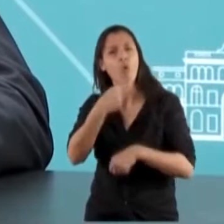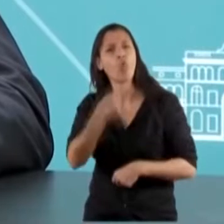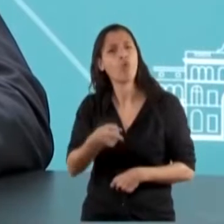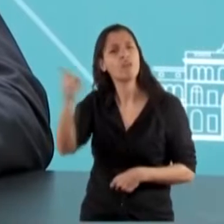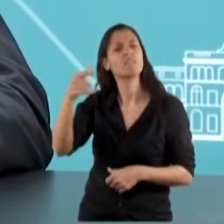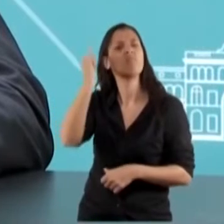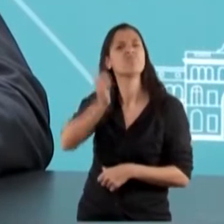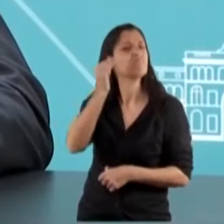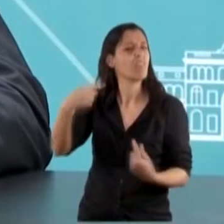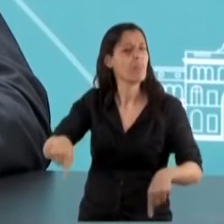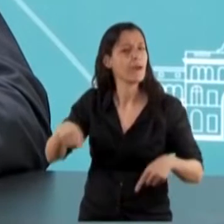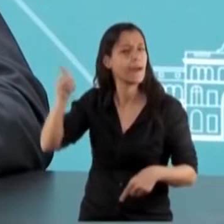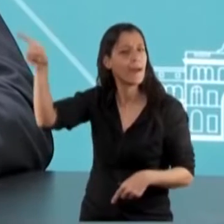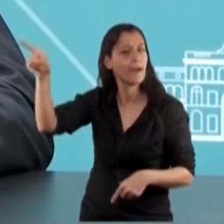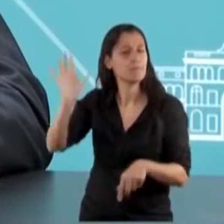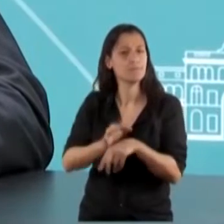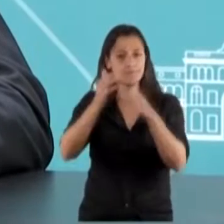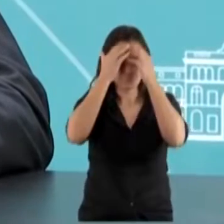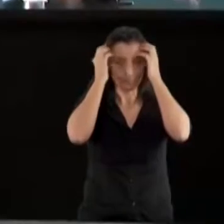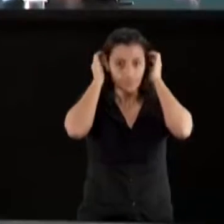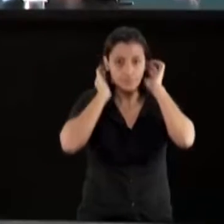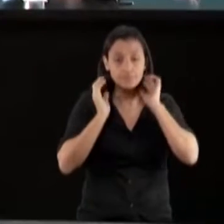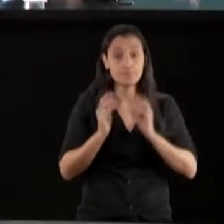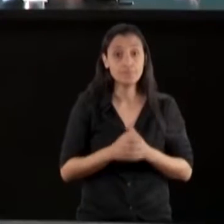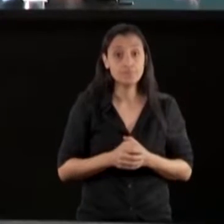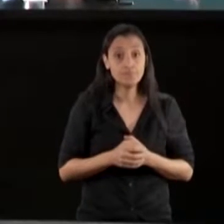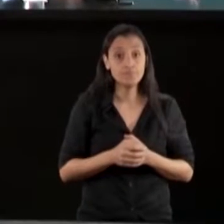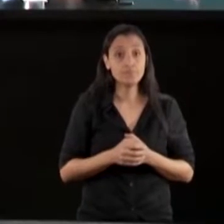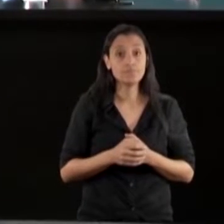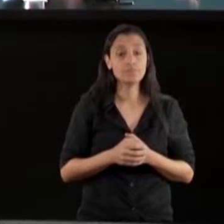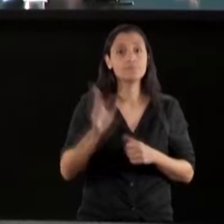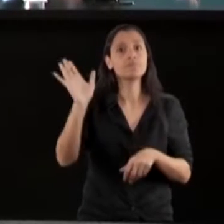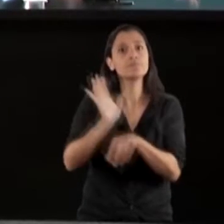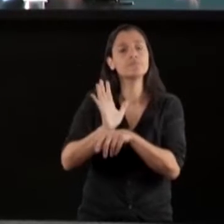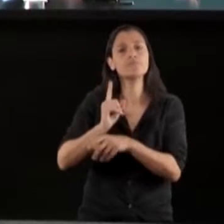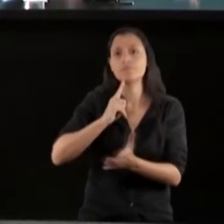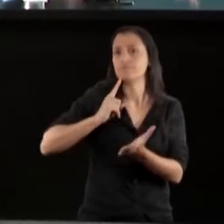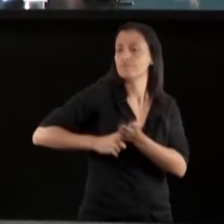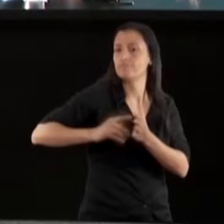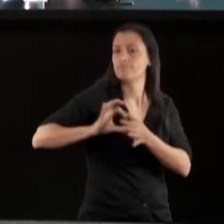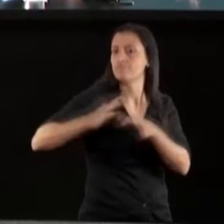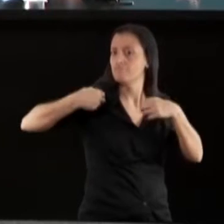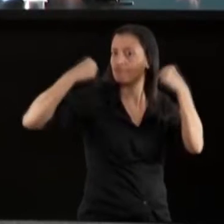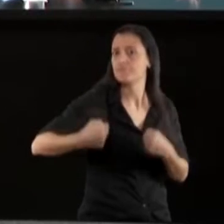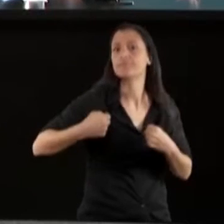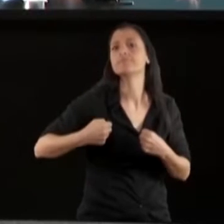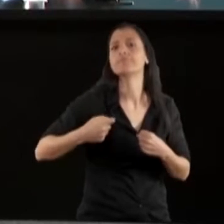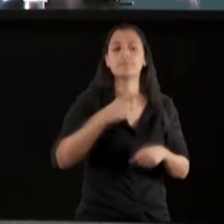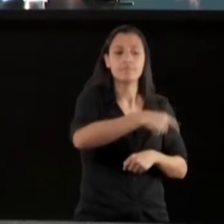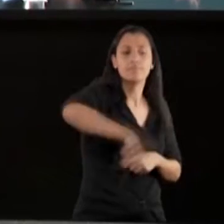el principio de autodeterminación de los isleños.